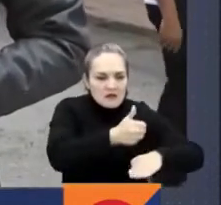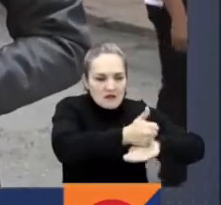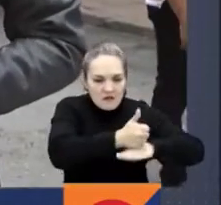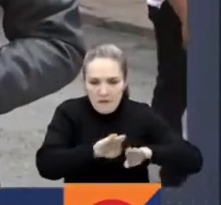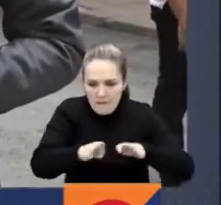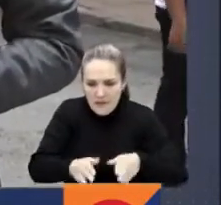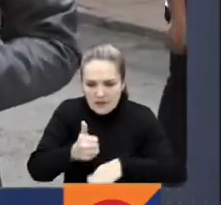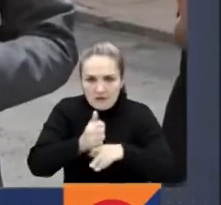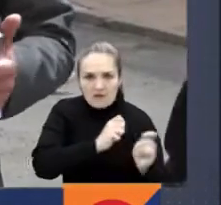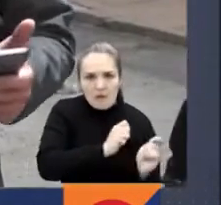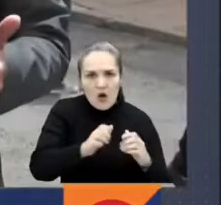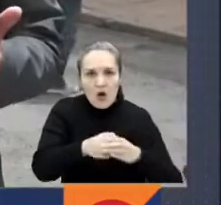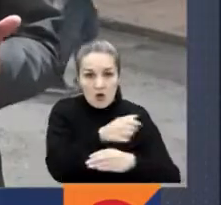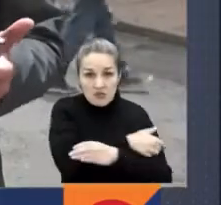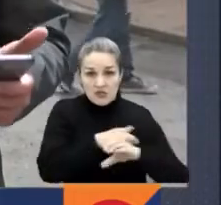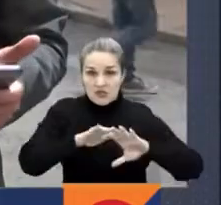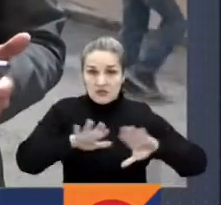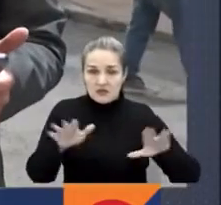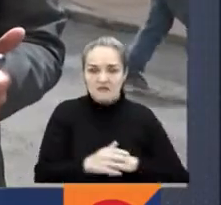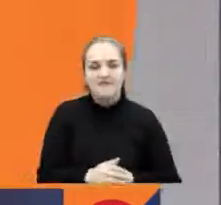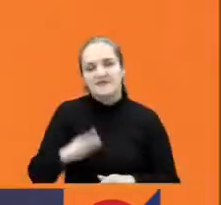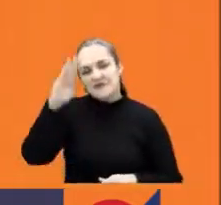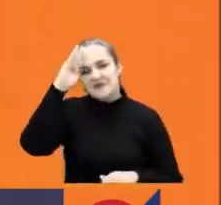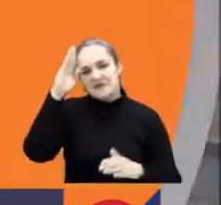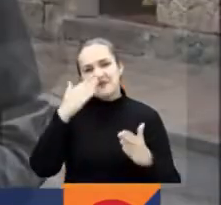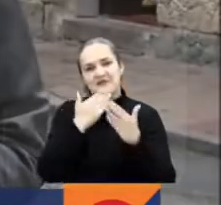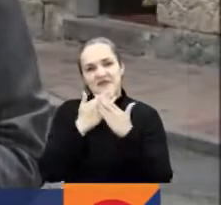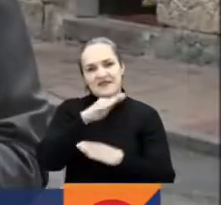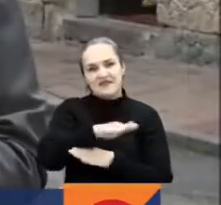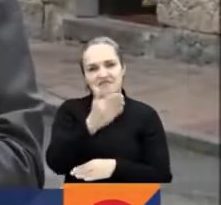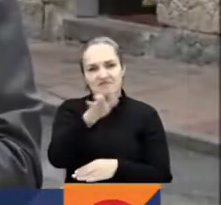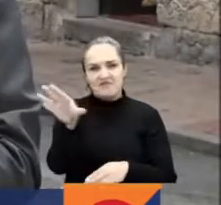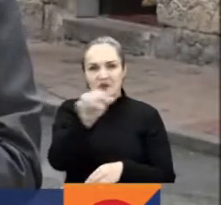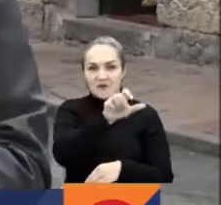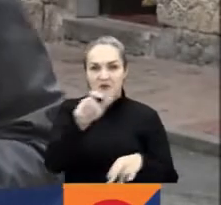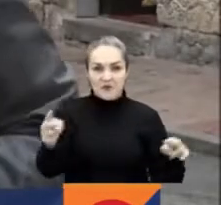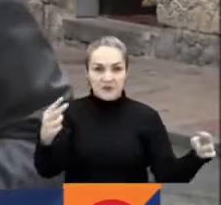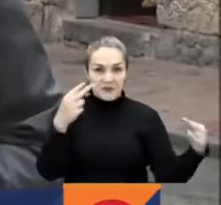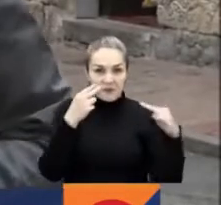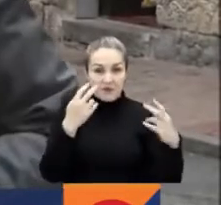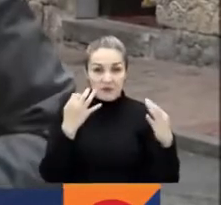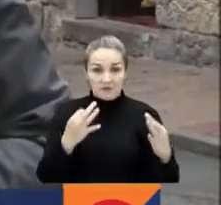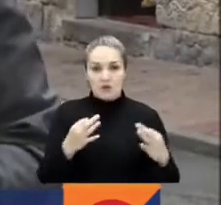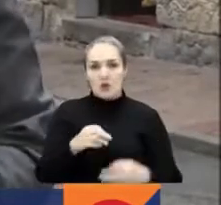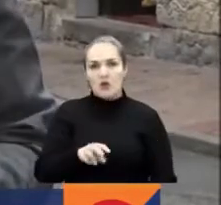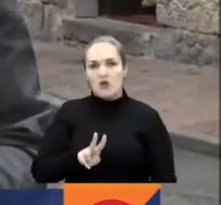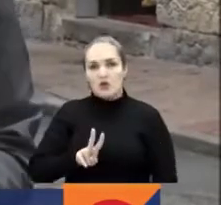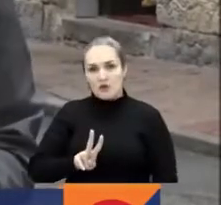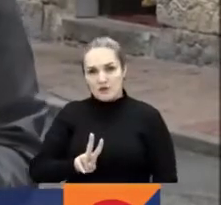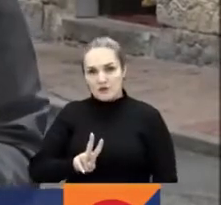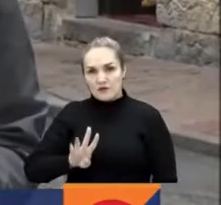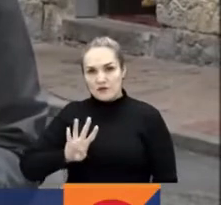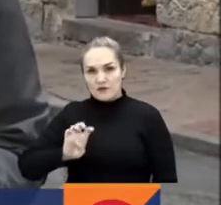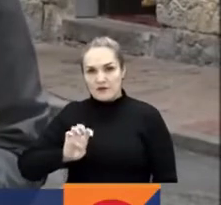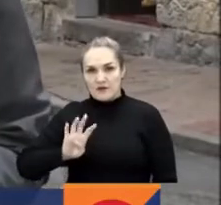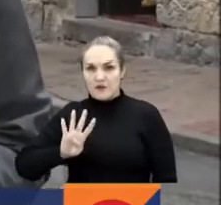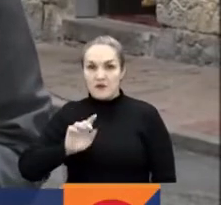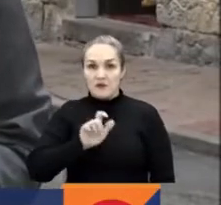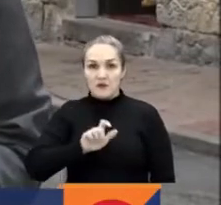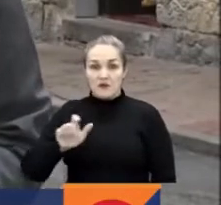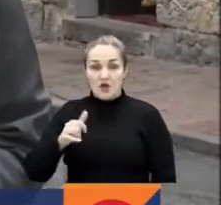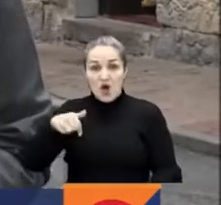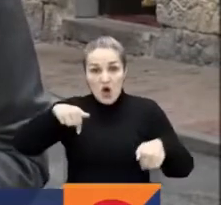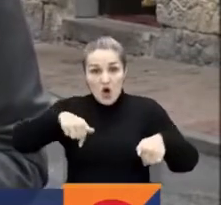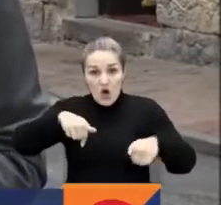Hola, José Fernando, muy buenas tardes a usted, a todos los televidentes. Mire, son estos los 294 congresistas que esta tarde van a tomar